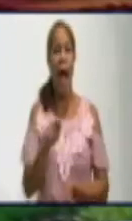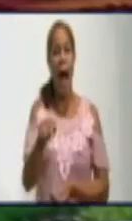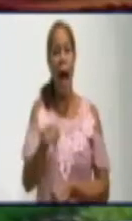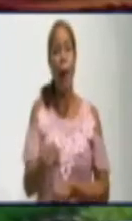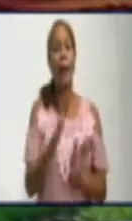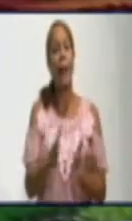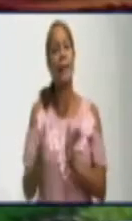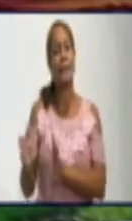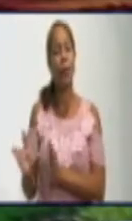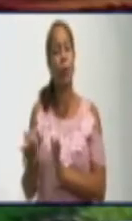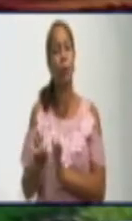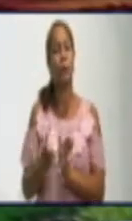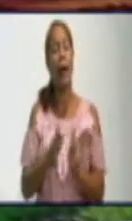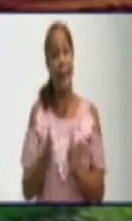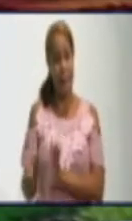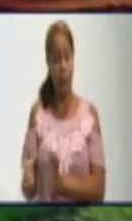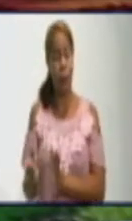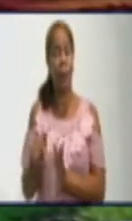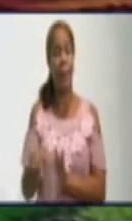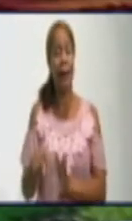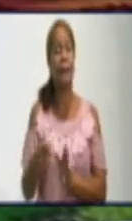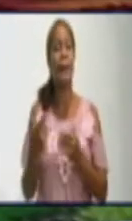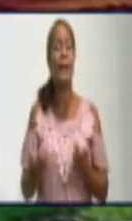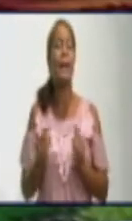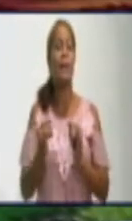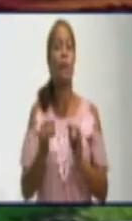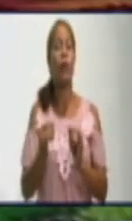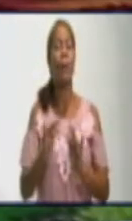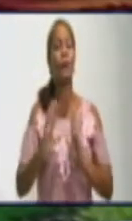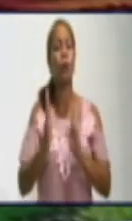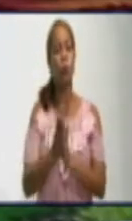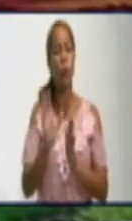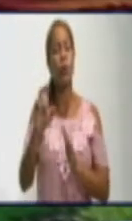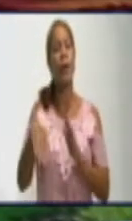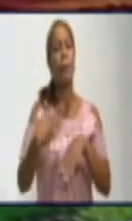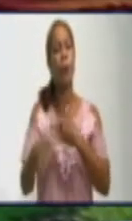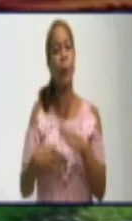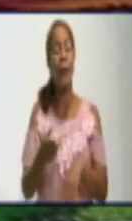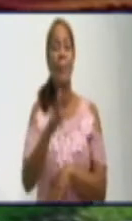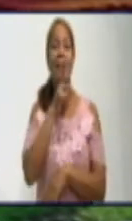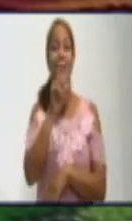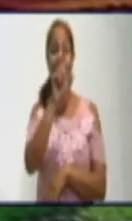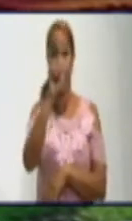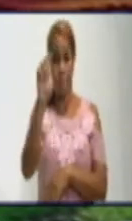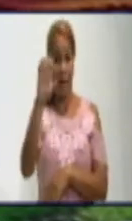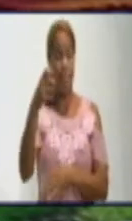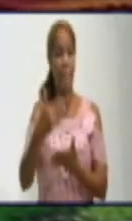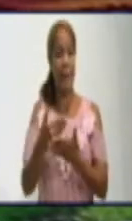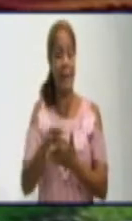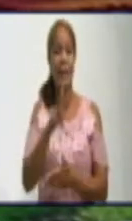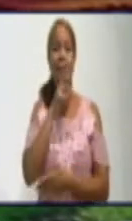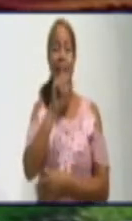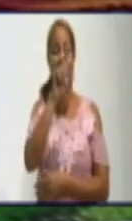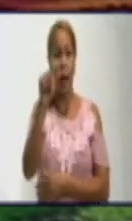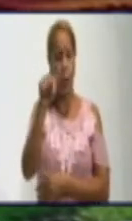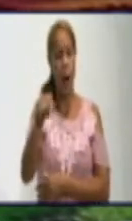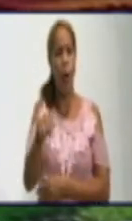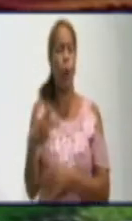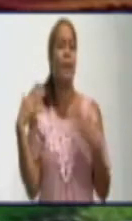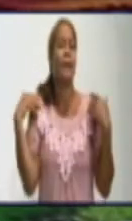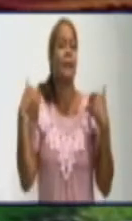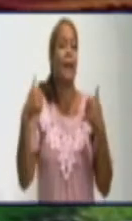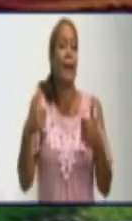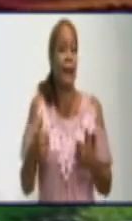de nuestro programa dedicado a acueducto y alcantarillado en nuestra provincia de Granma. Nos acompaña Norberto Millán Sánchez, director